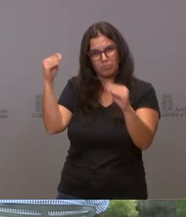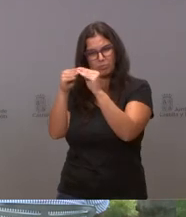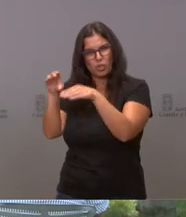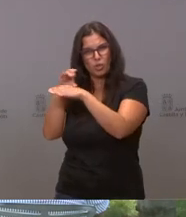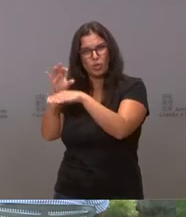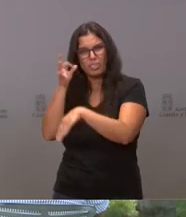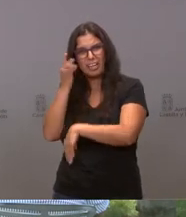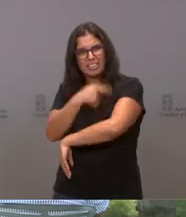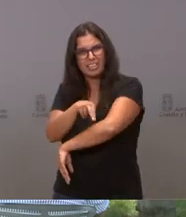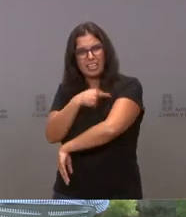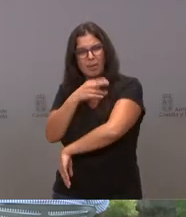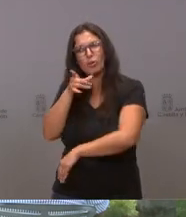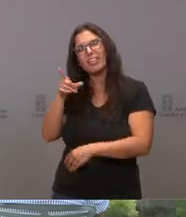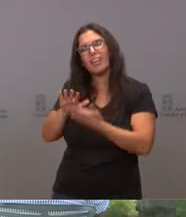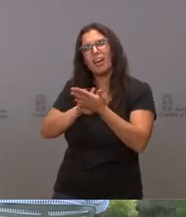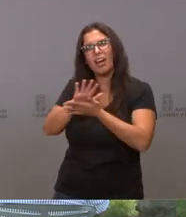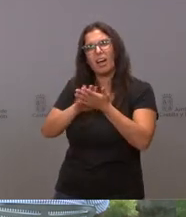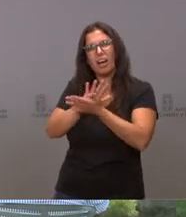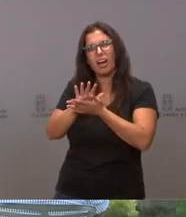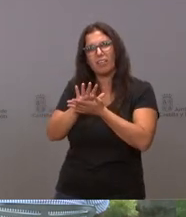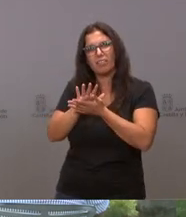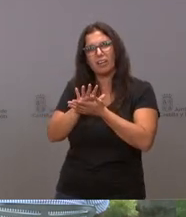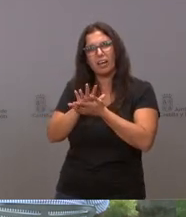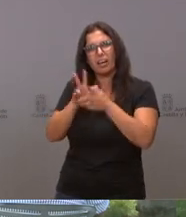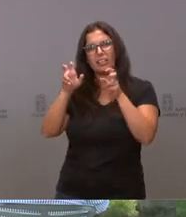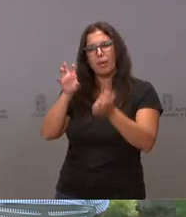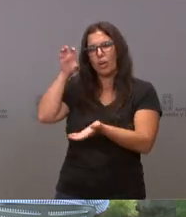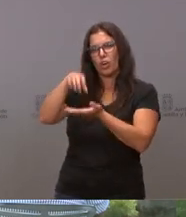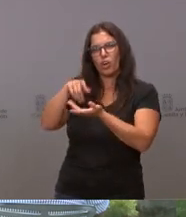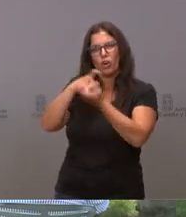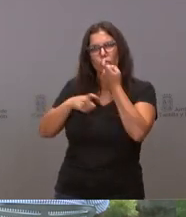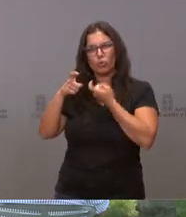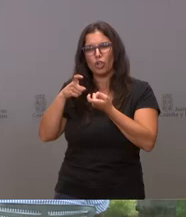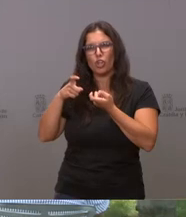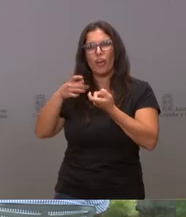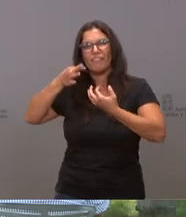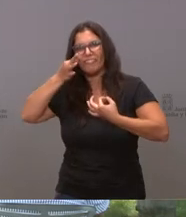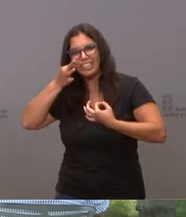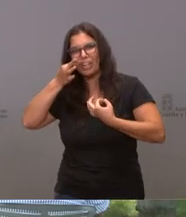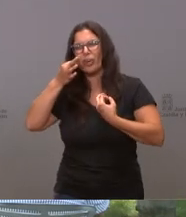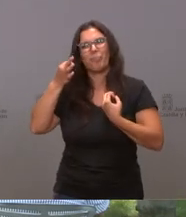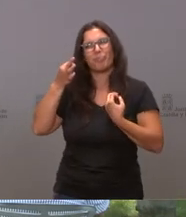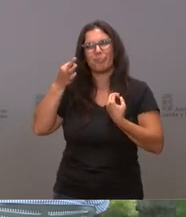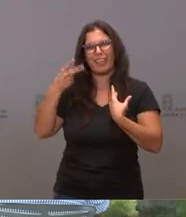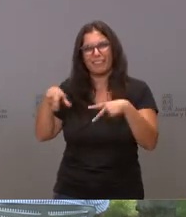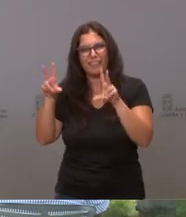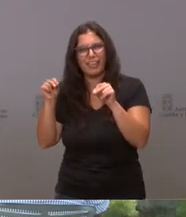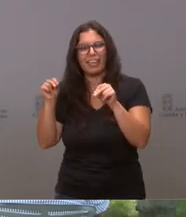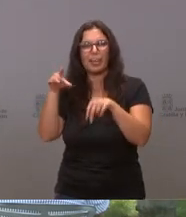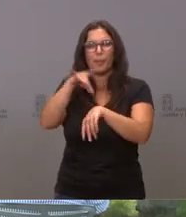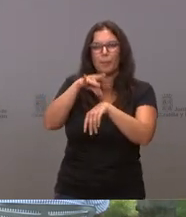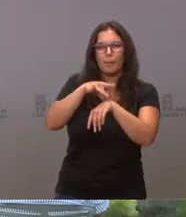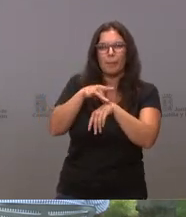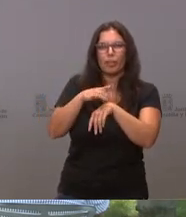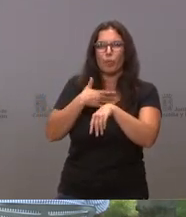que habla un poco de acabar con el espacio físico, que los médicos actúen de una manera más